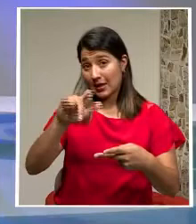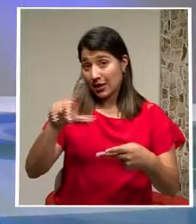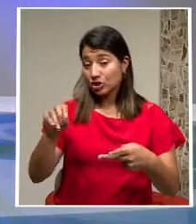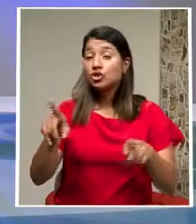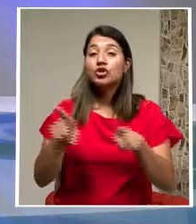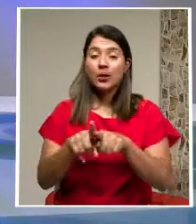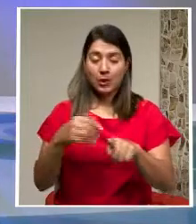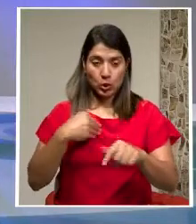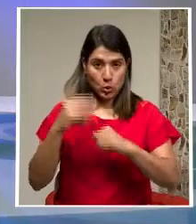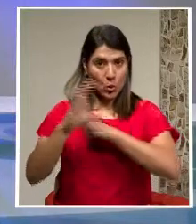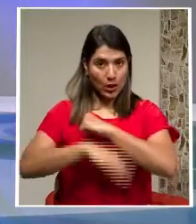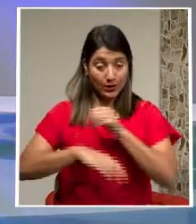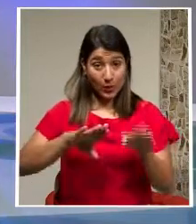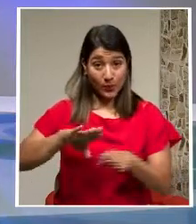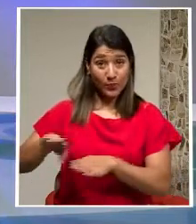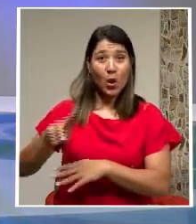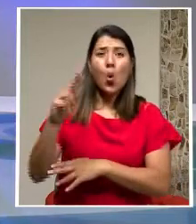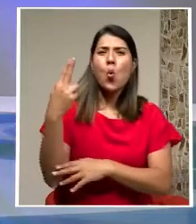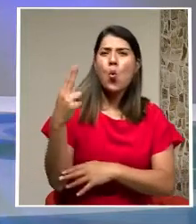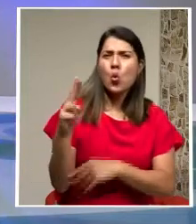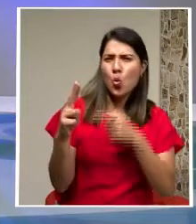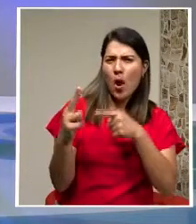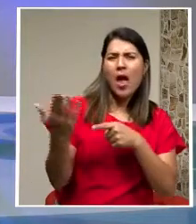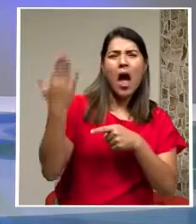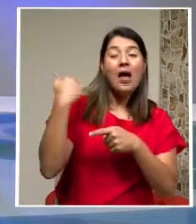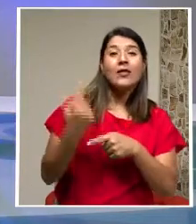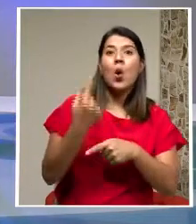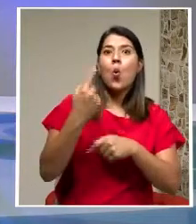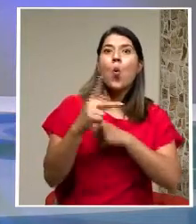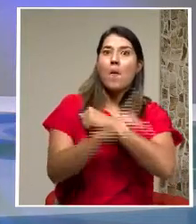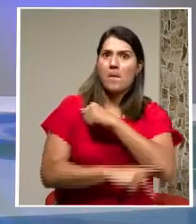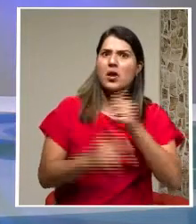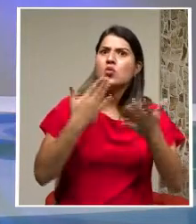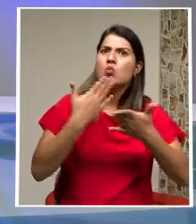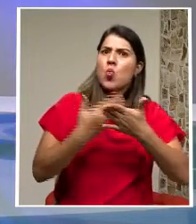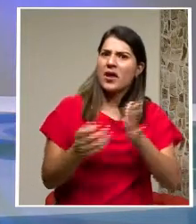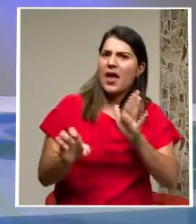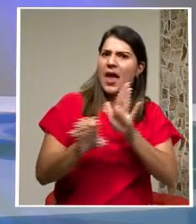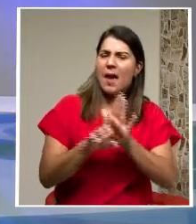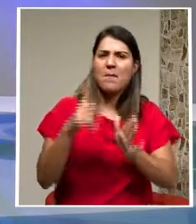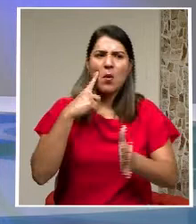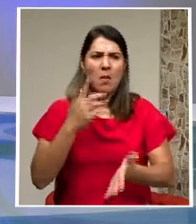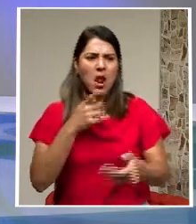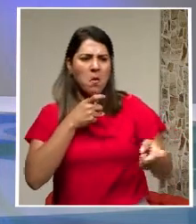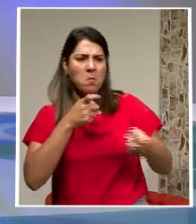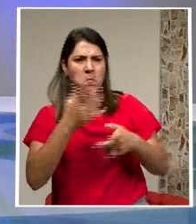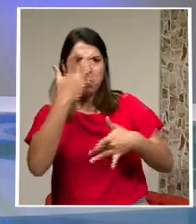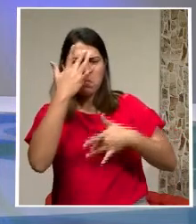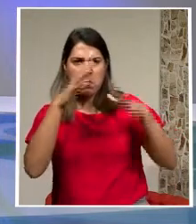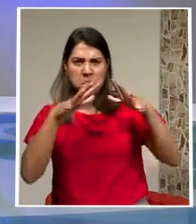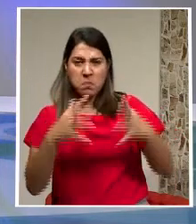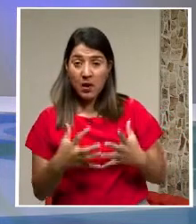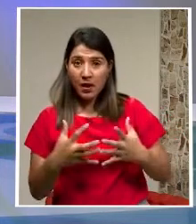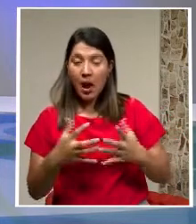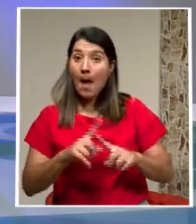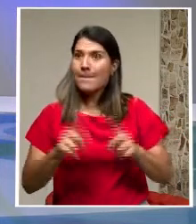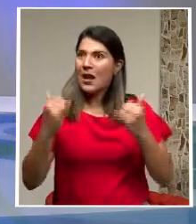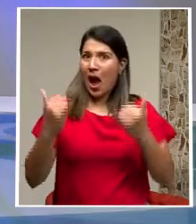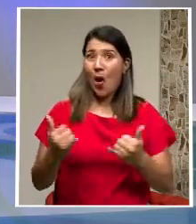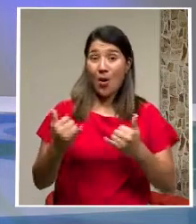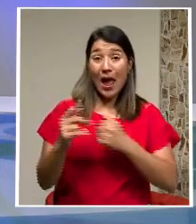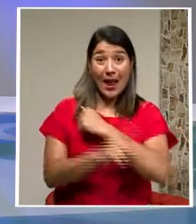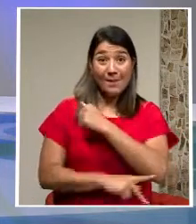Uruguay pasó De ser uno De los ejemplos En la lucha Contra el coronavirus A ser el país Sudamericano Con más